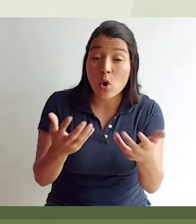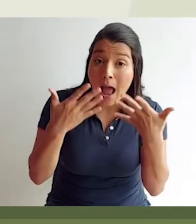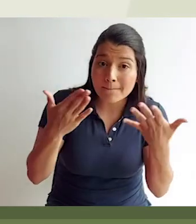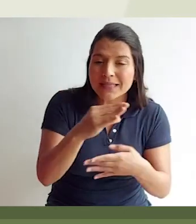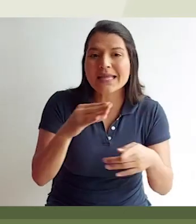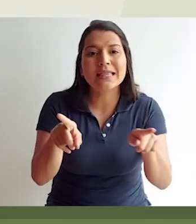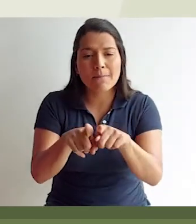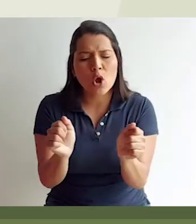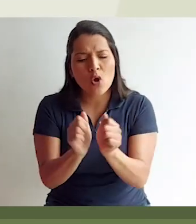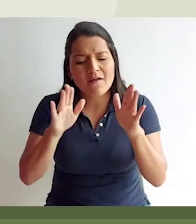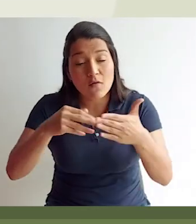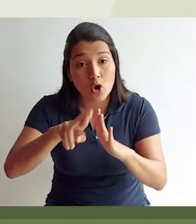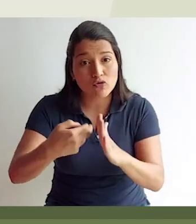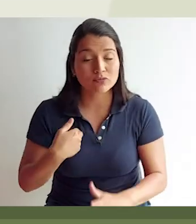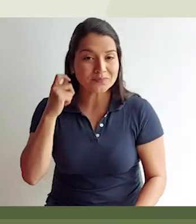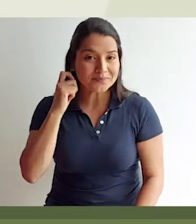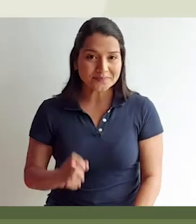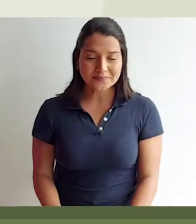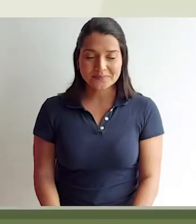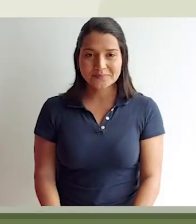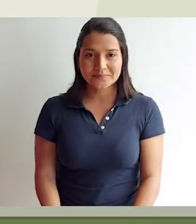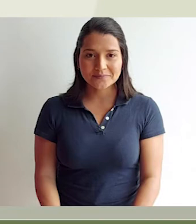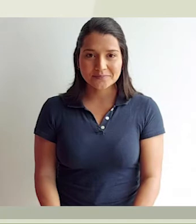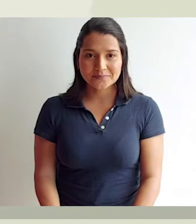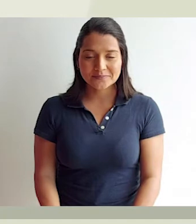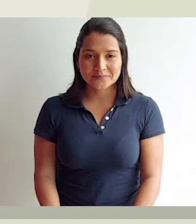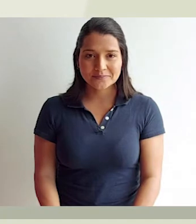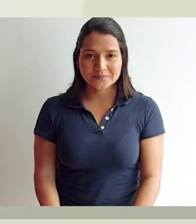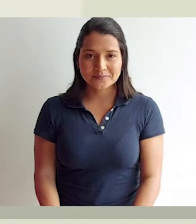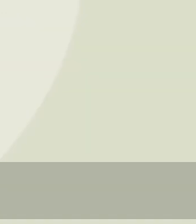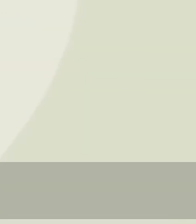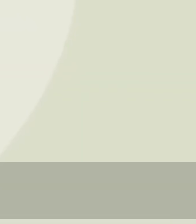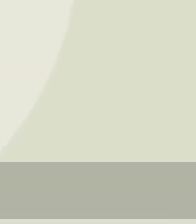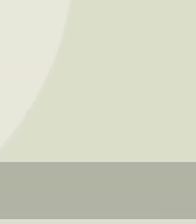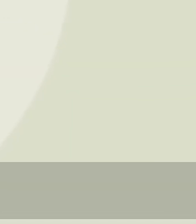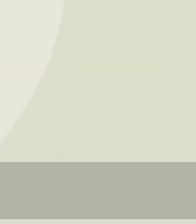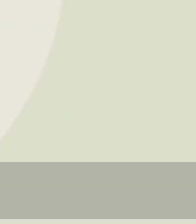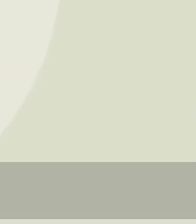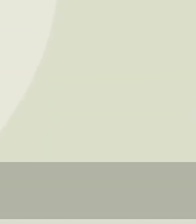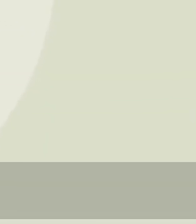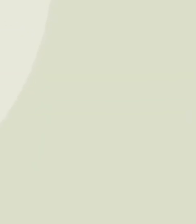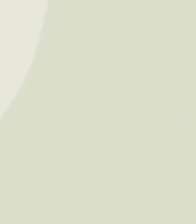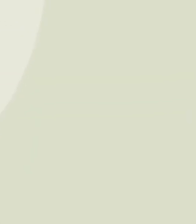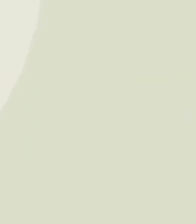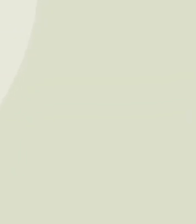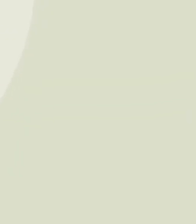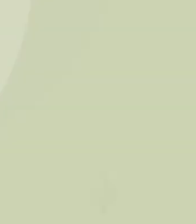fortaleciendo su autonomía económica a través de iniciativas ambientalmente sostenibles y con enfoque de género.